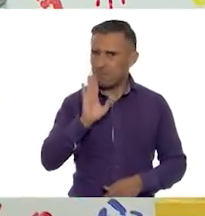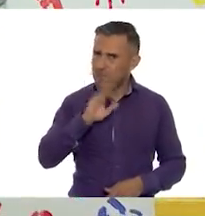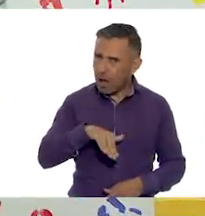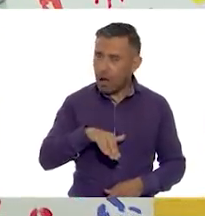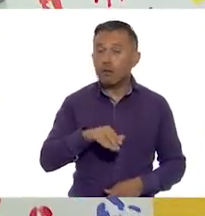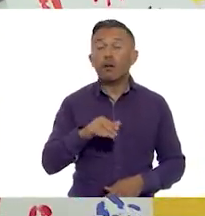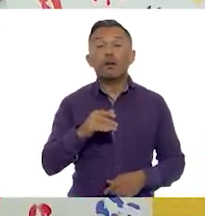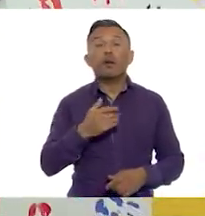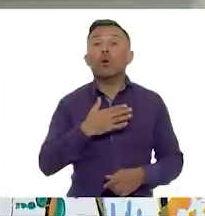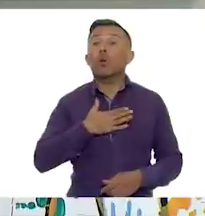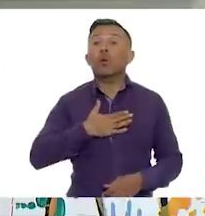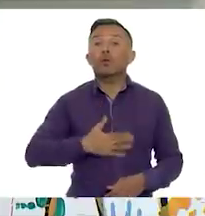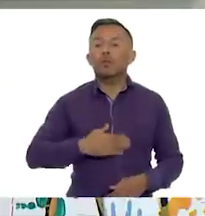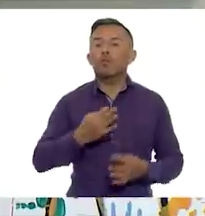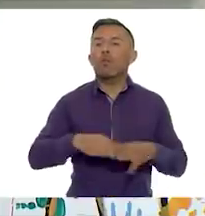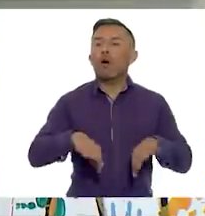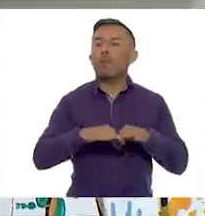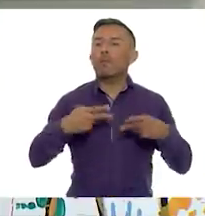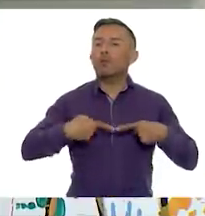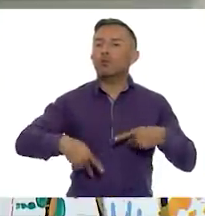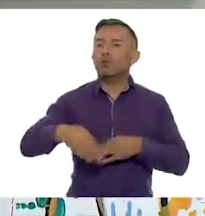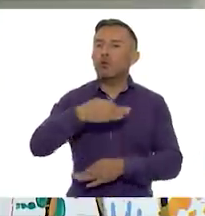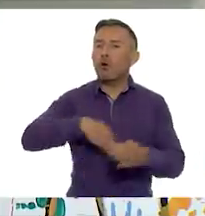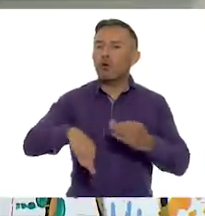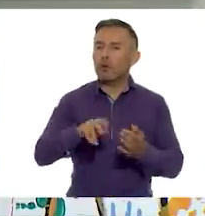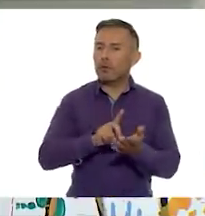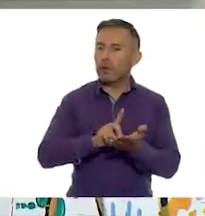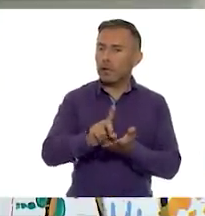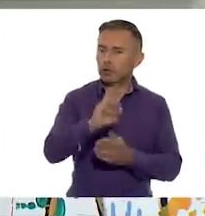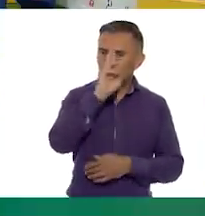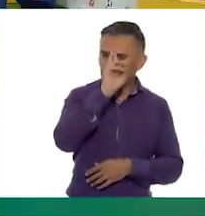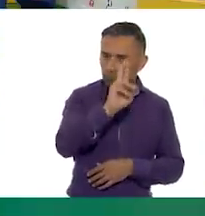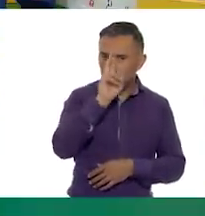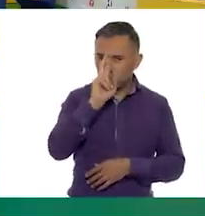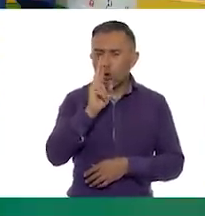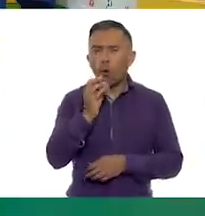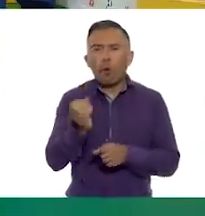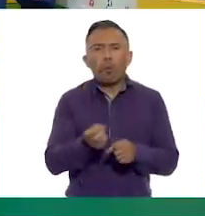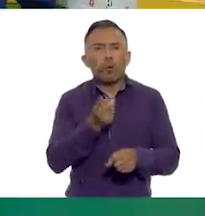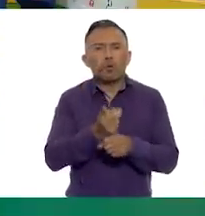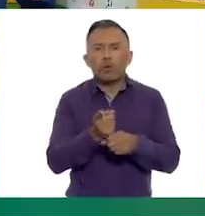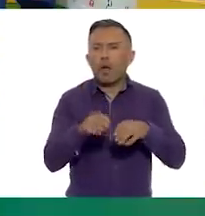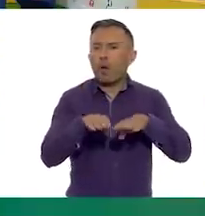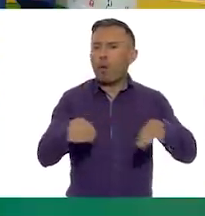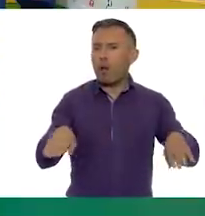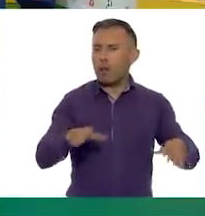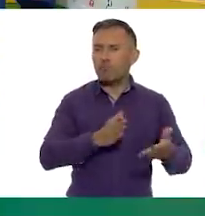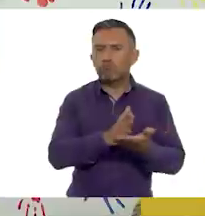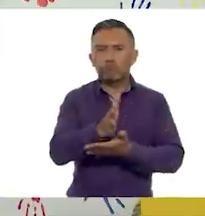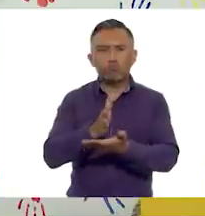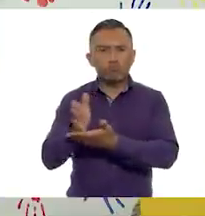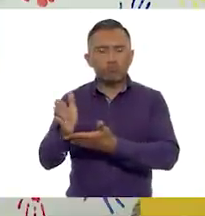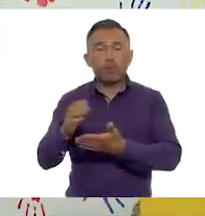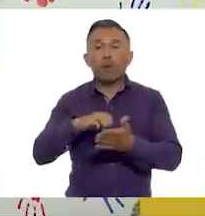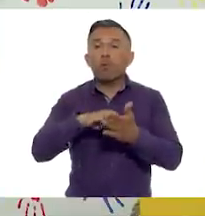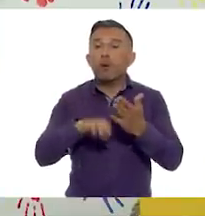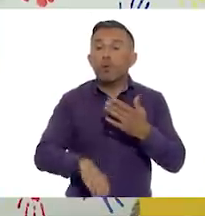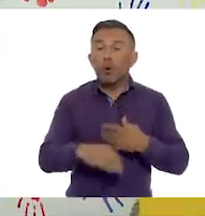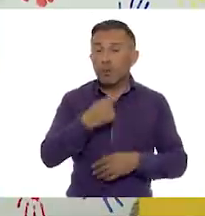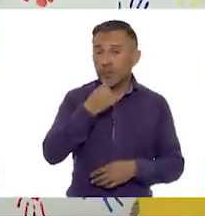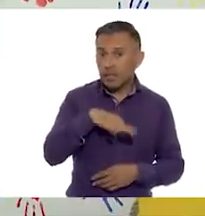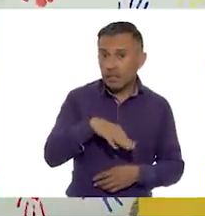puedan ejercer sus derechos y cuenten con las mismas oportunidades. Por ejemplo, en el caso de las niñas y los niños,